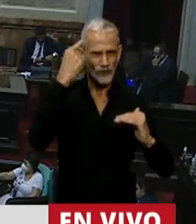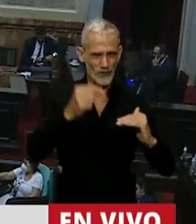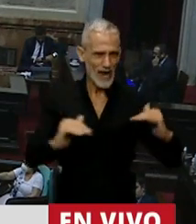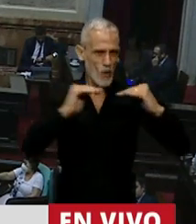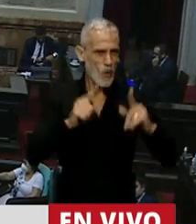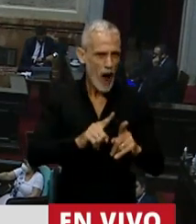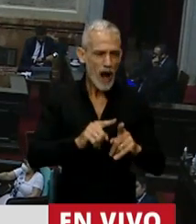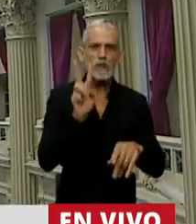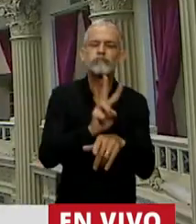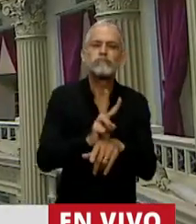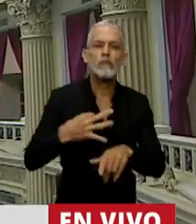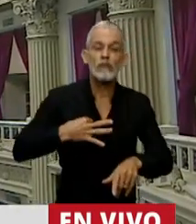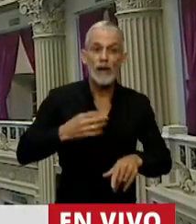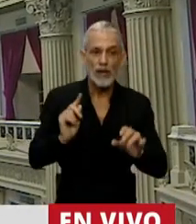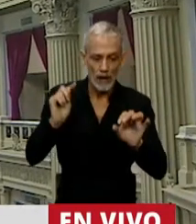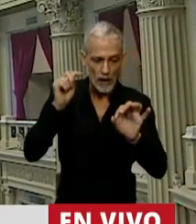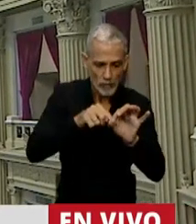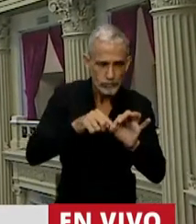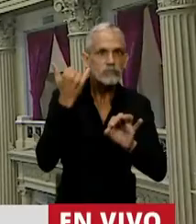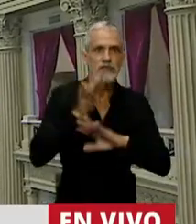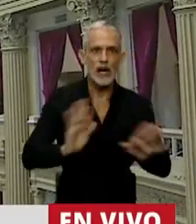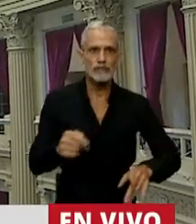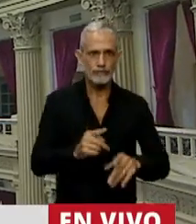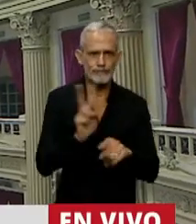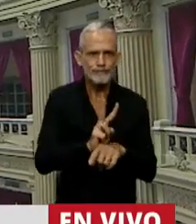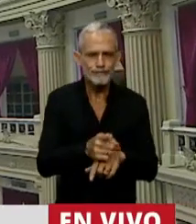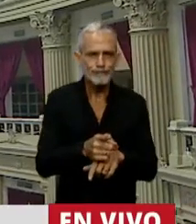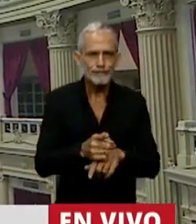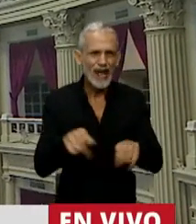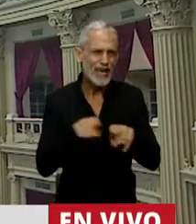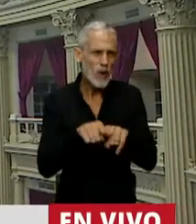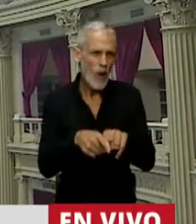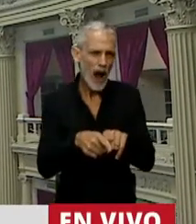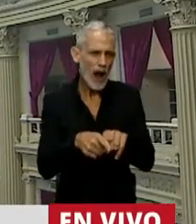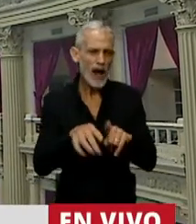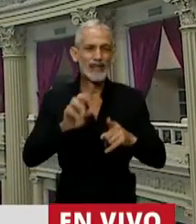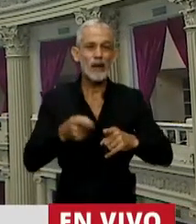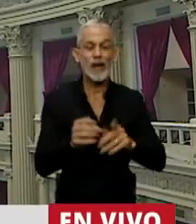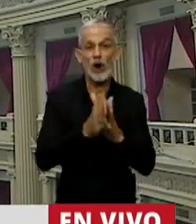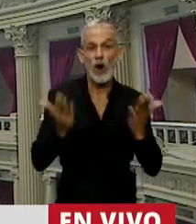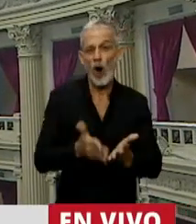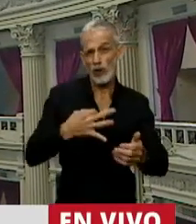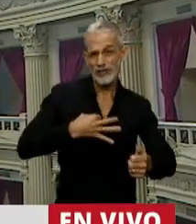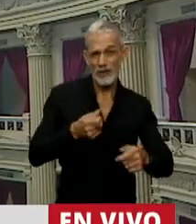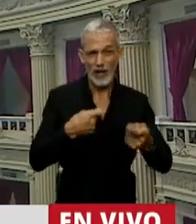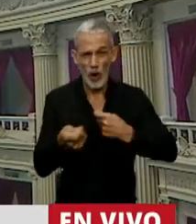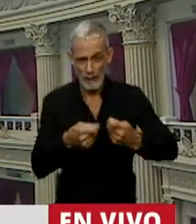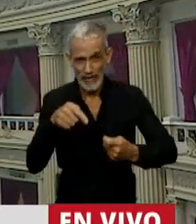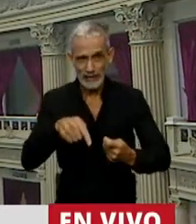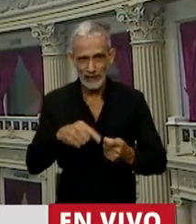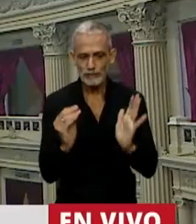protegen a la vida desde la concepción. Y en idéntico sentido, el Código Civil y Comercial